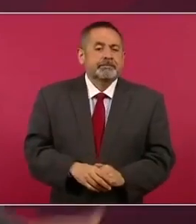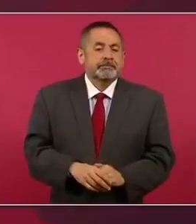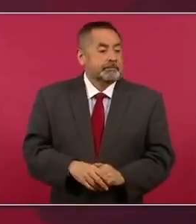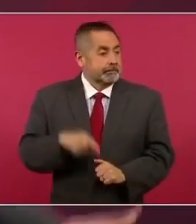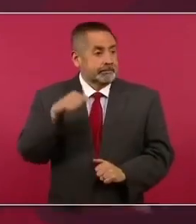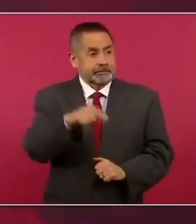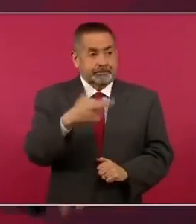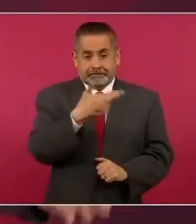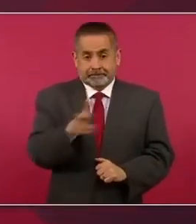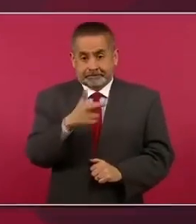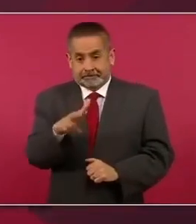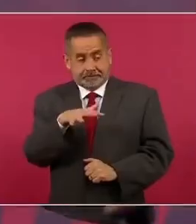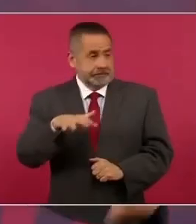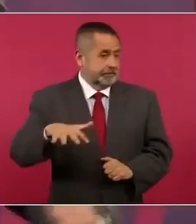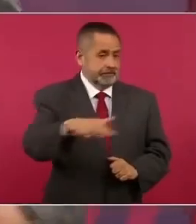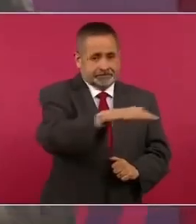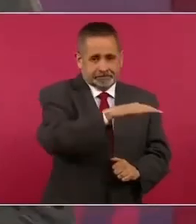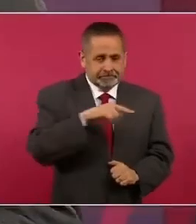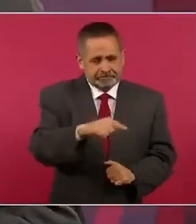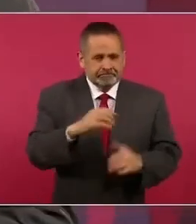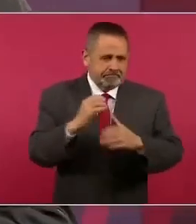el restaurante y el bar